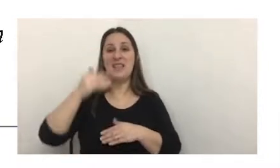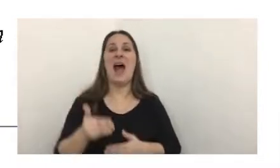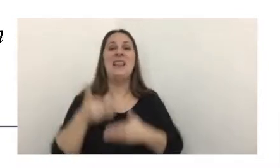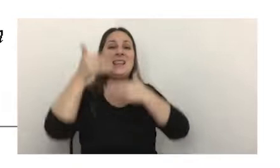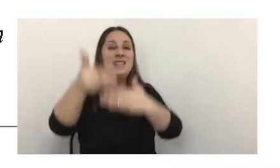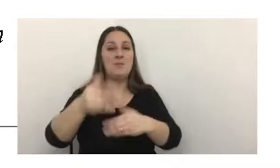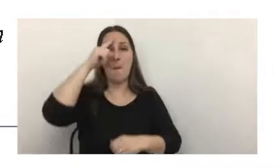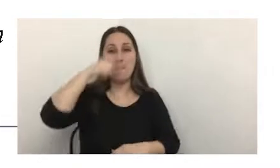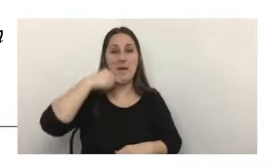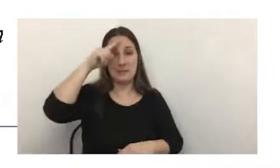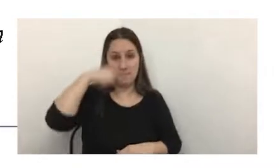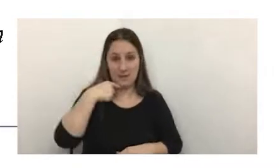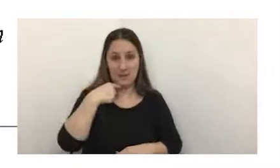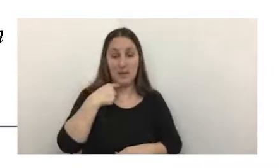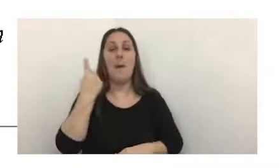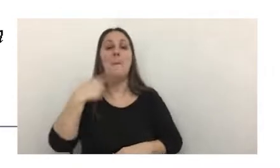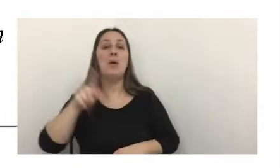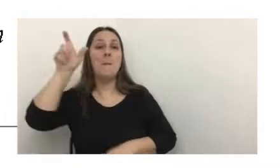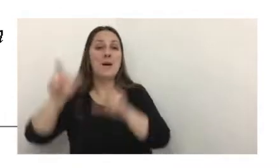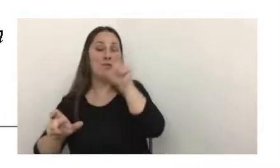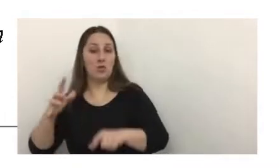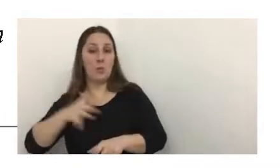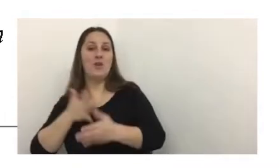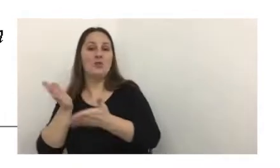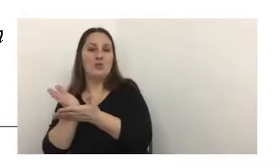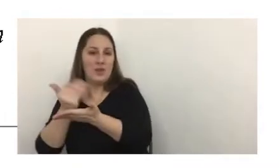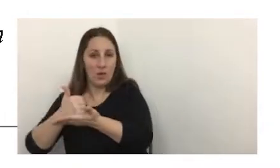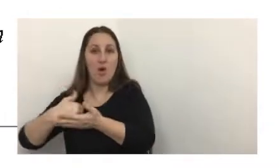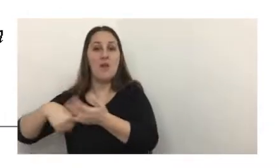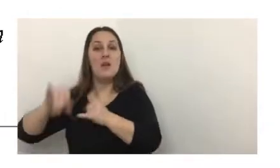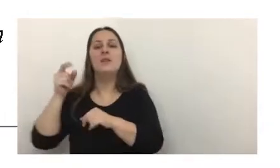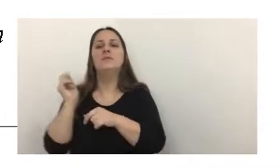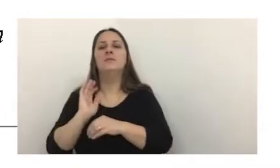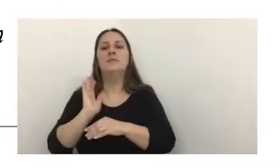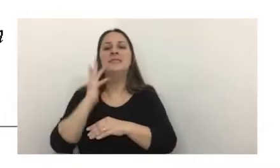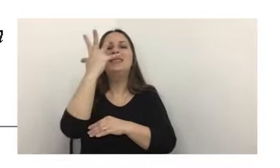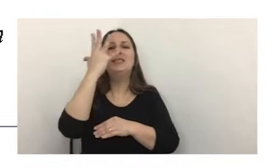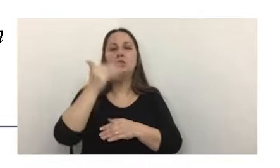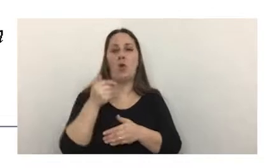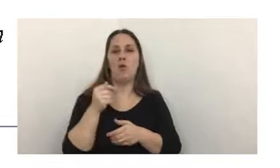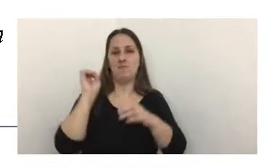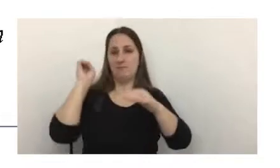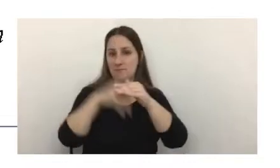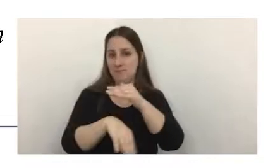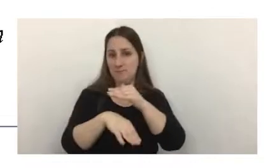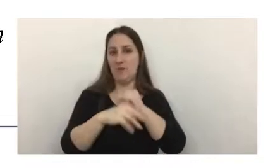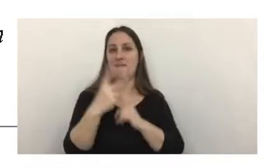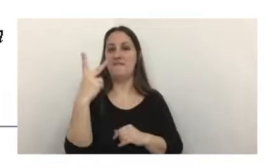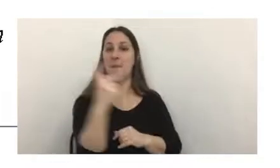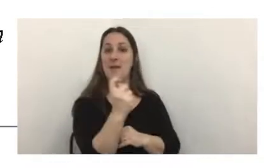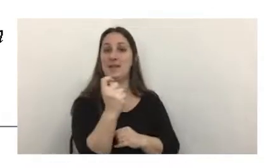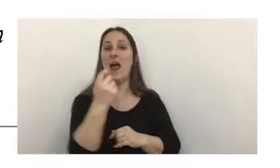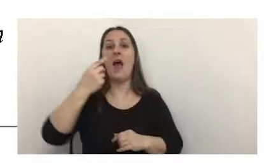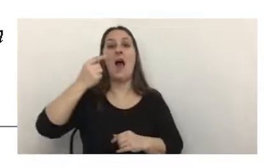mientras que las personas humanas y sucesiones indivisas ingresan 5 anticipos bimestrales a partir de